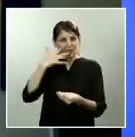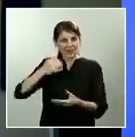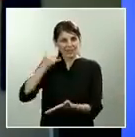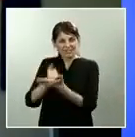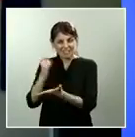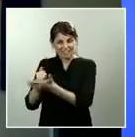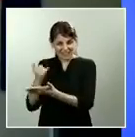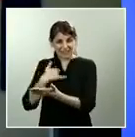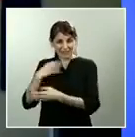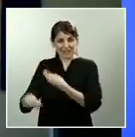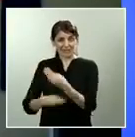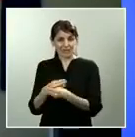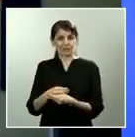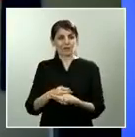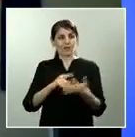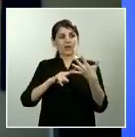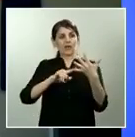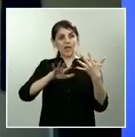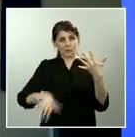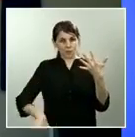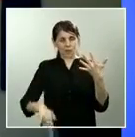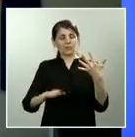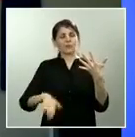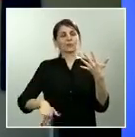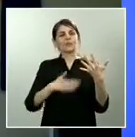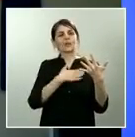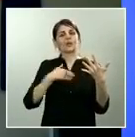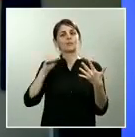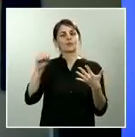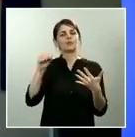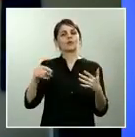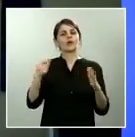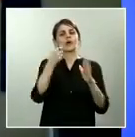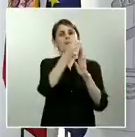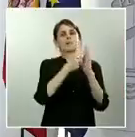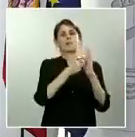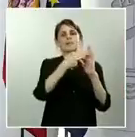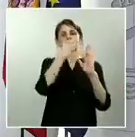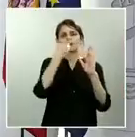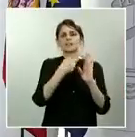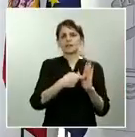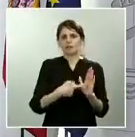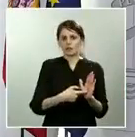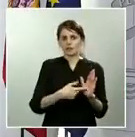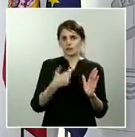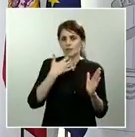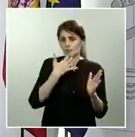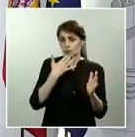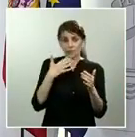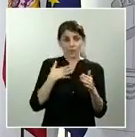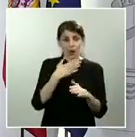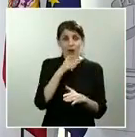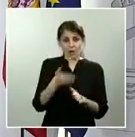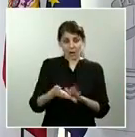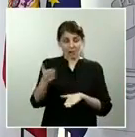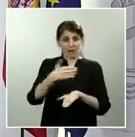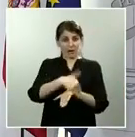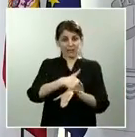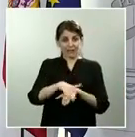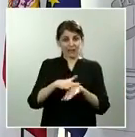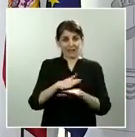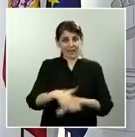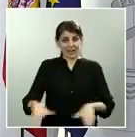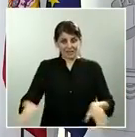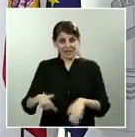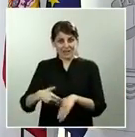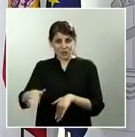¿se pueden decidir medidas de desescalada como la de dejar salir a los niños antes de conocer el resultado de ese importante estudio de seroprevalencia del